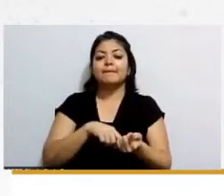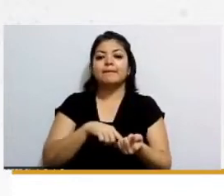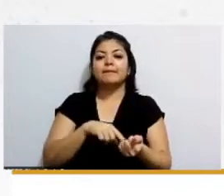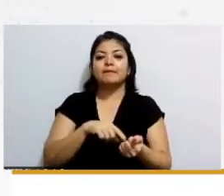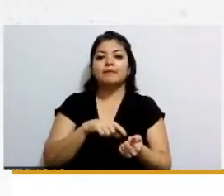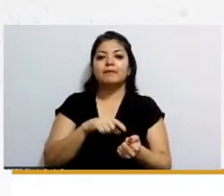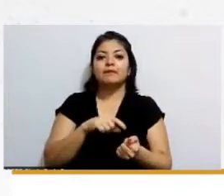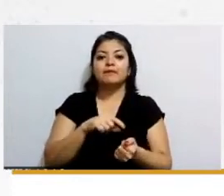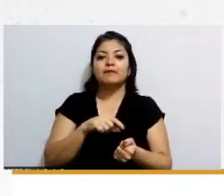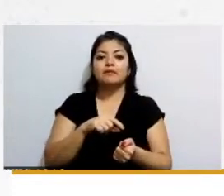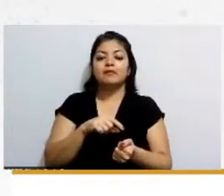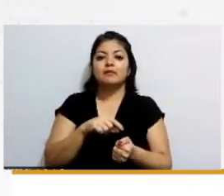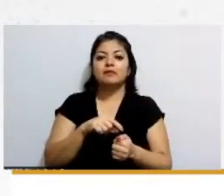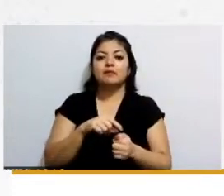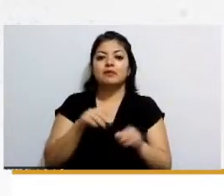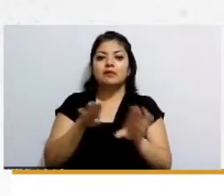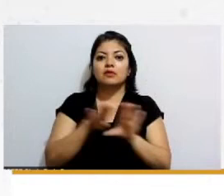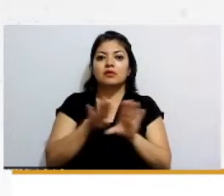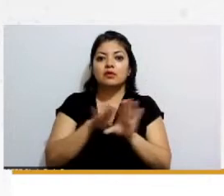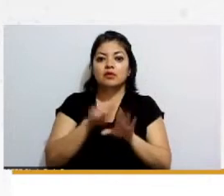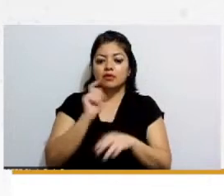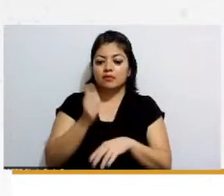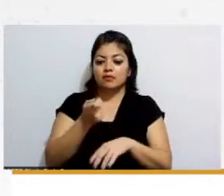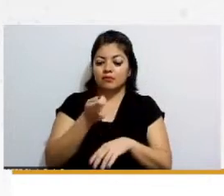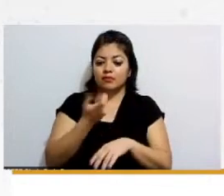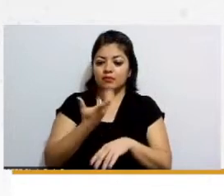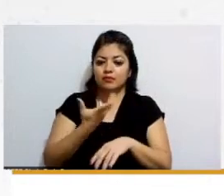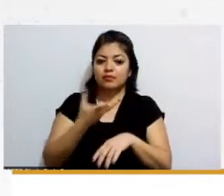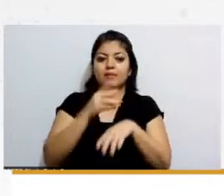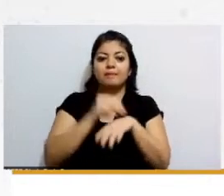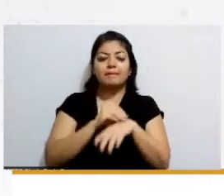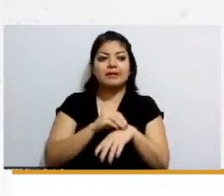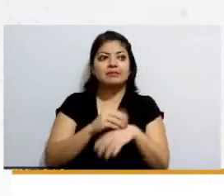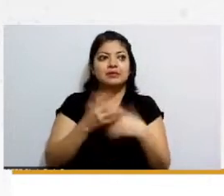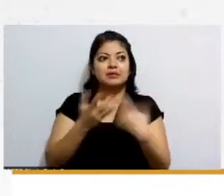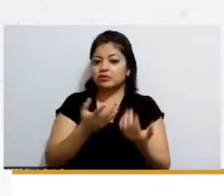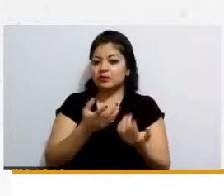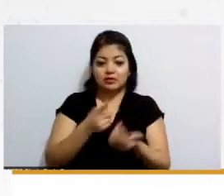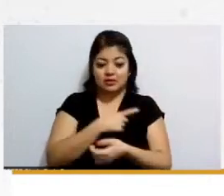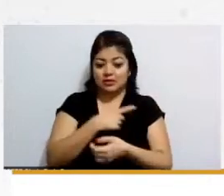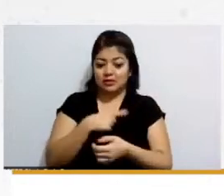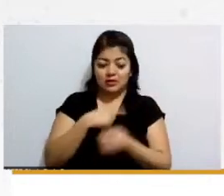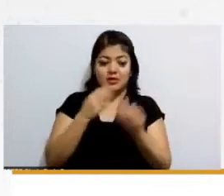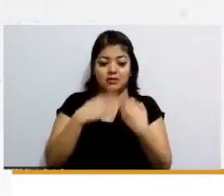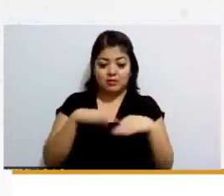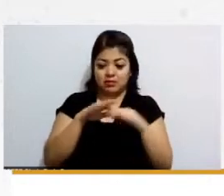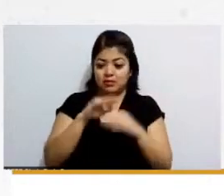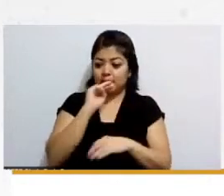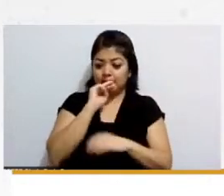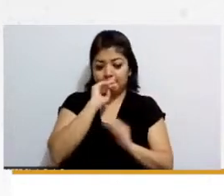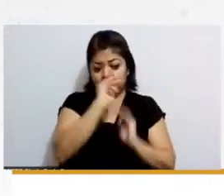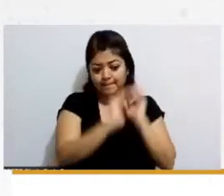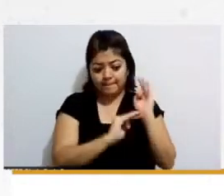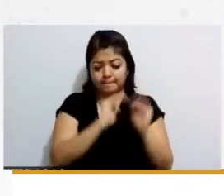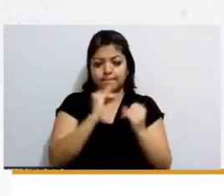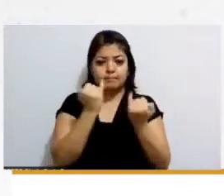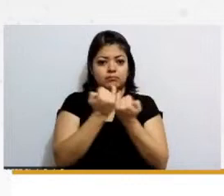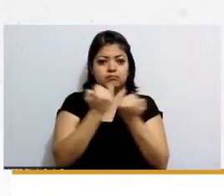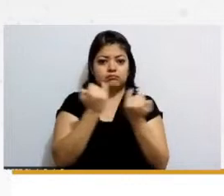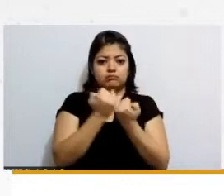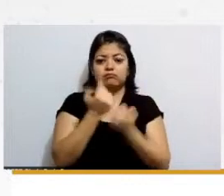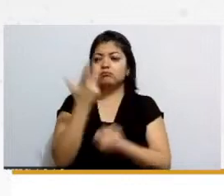del permiso de maternidad debemos de hacerlo valer la paternidad también que el hombre